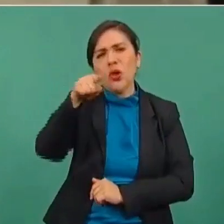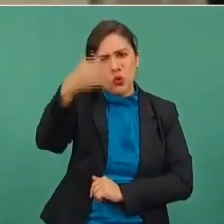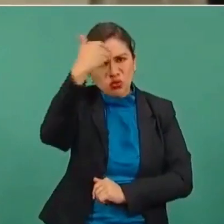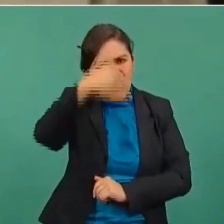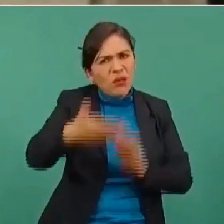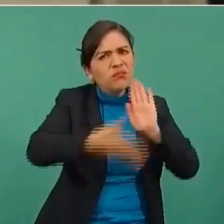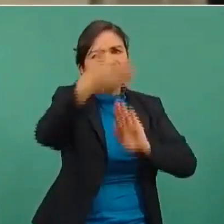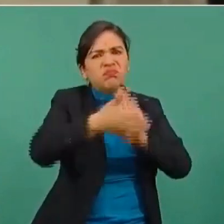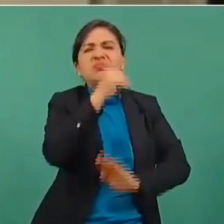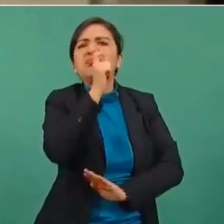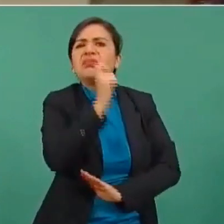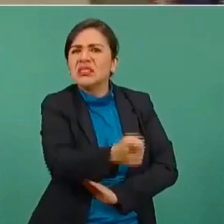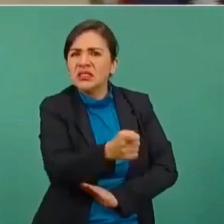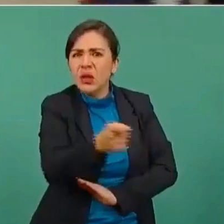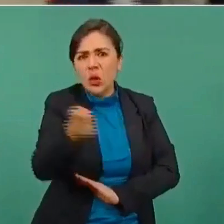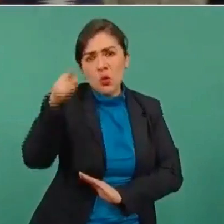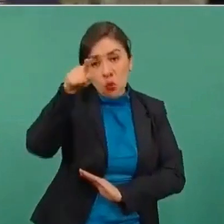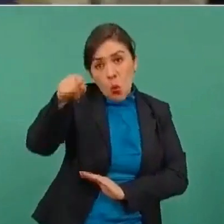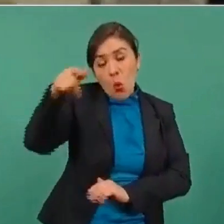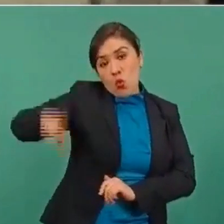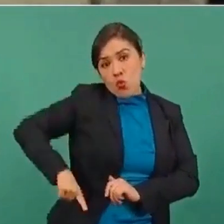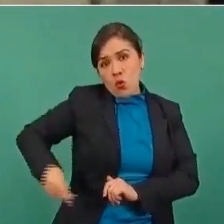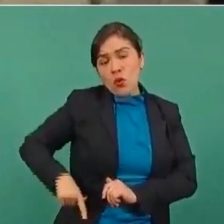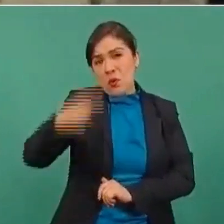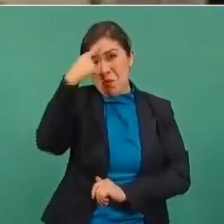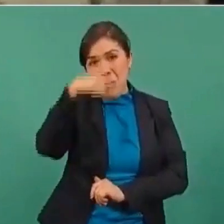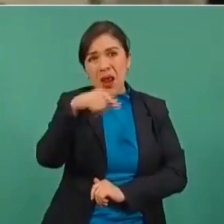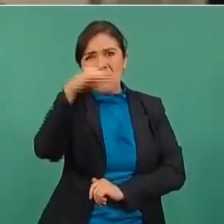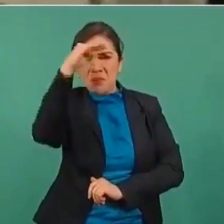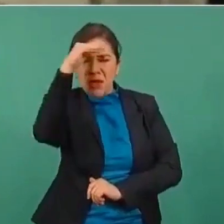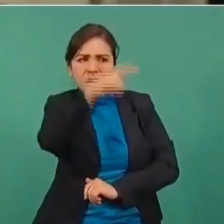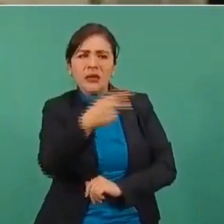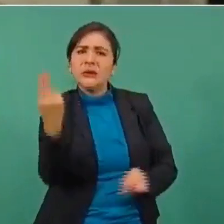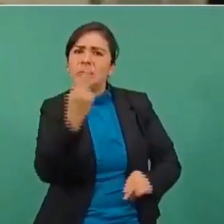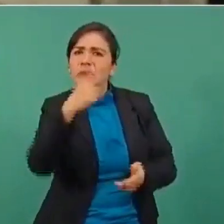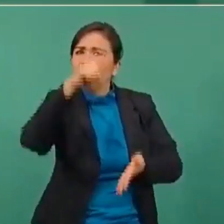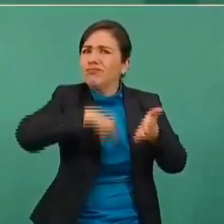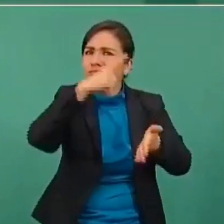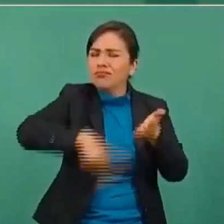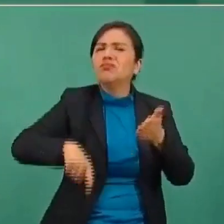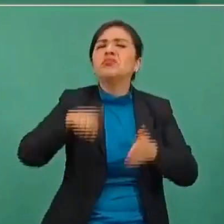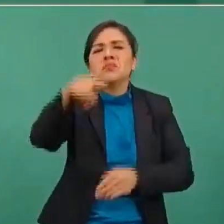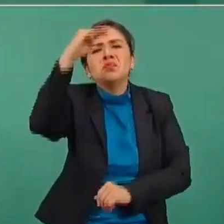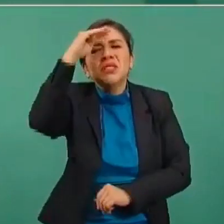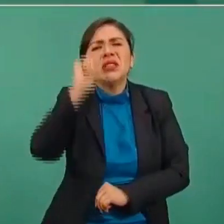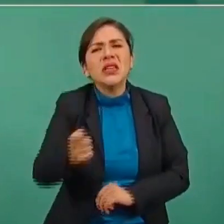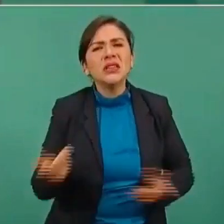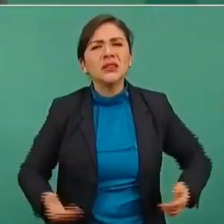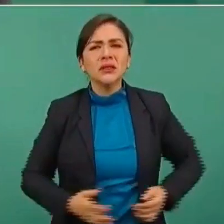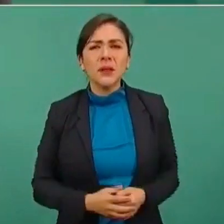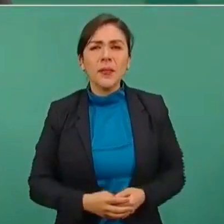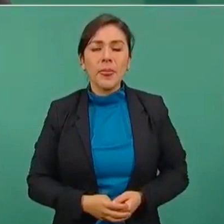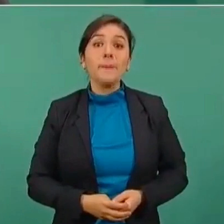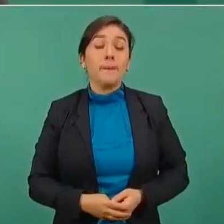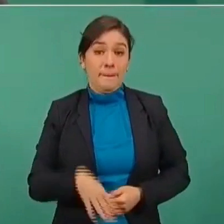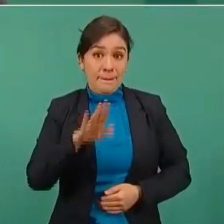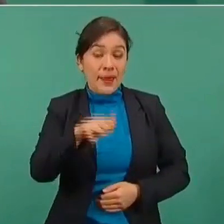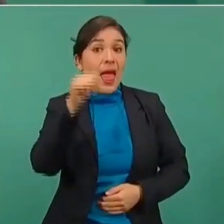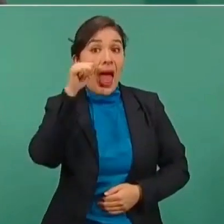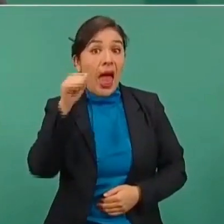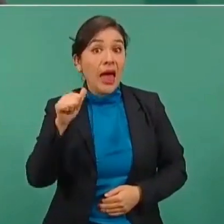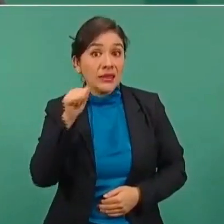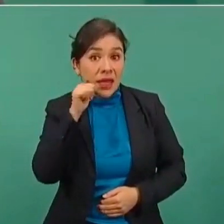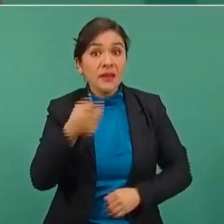obra y cuál es la postura de su gobierno sobre esta solicitud planteada por el ingeniero? Bueno, que ayer fue un día